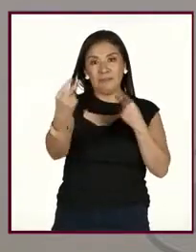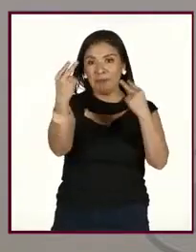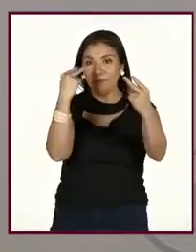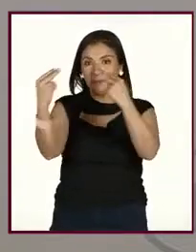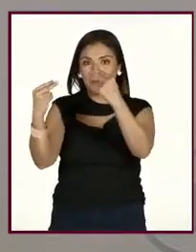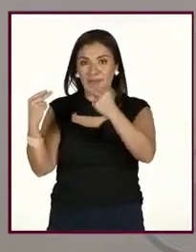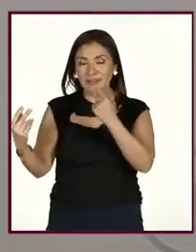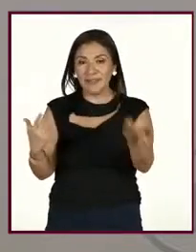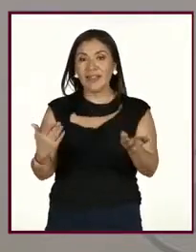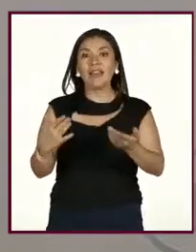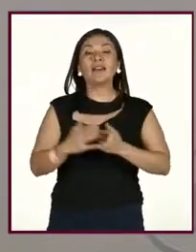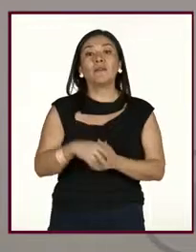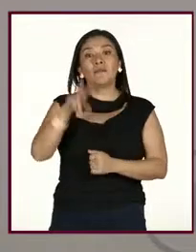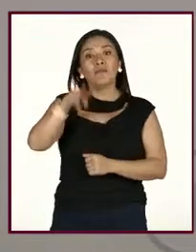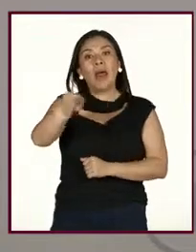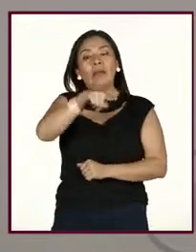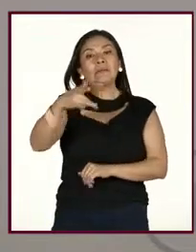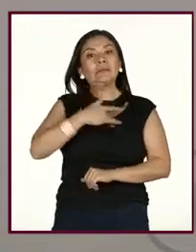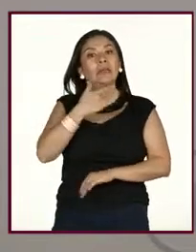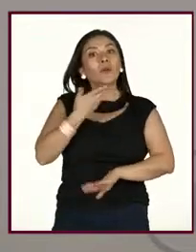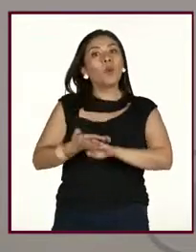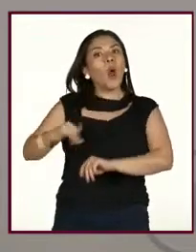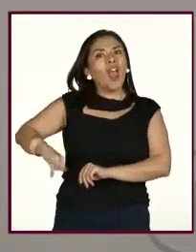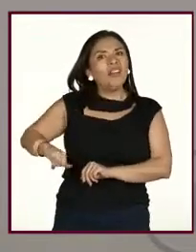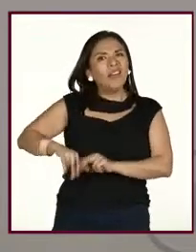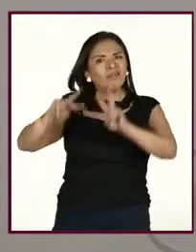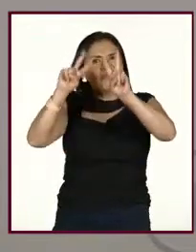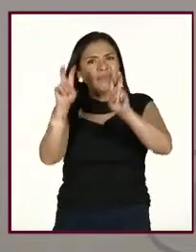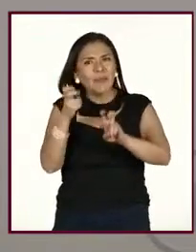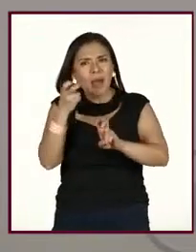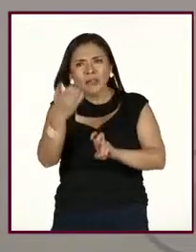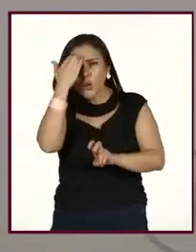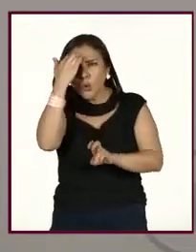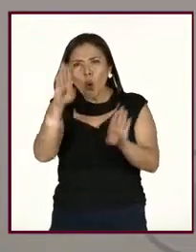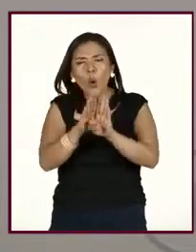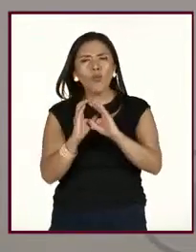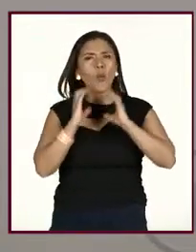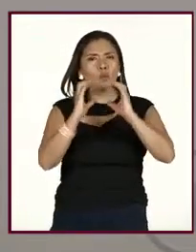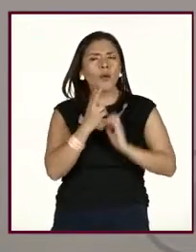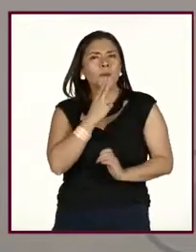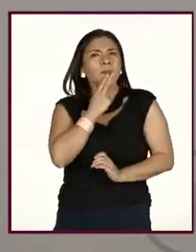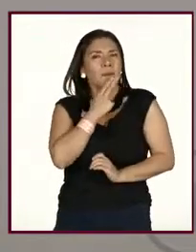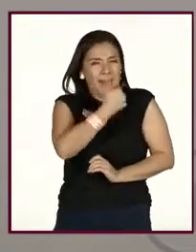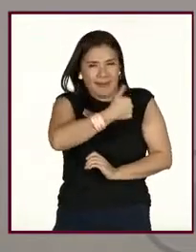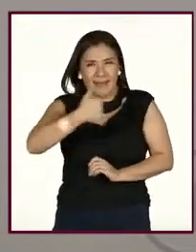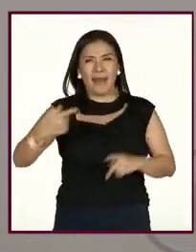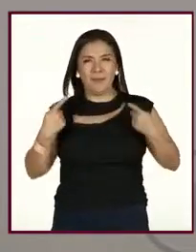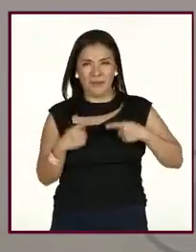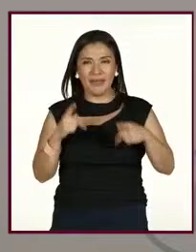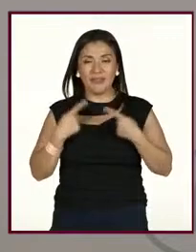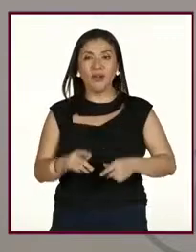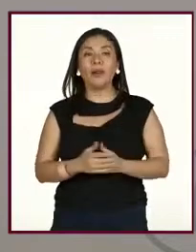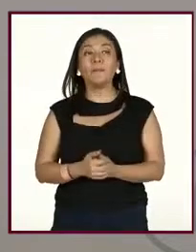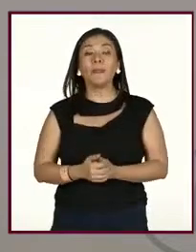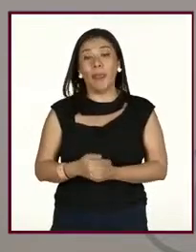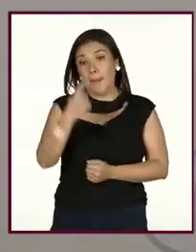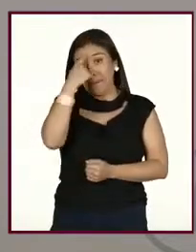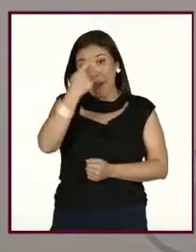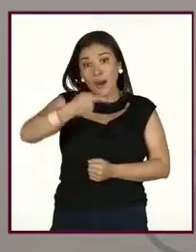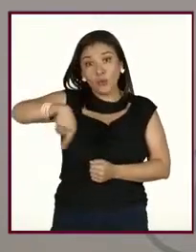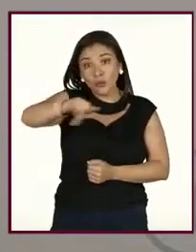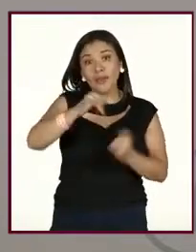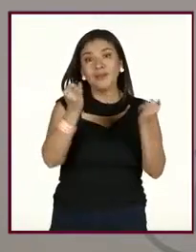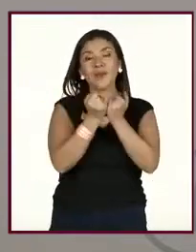porque les ha interesado también el tema del cuidado, del autocuidado, para ellos y para